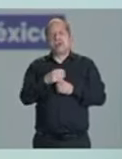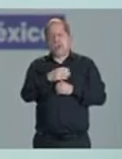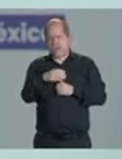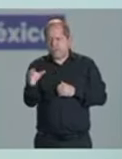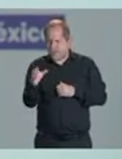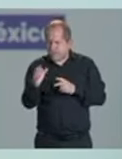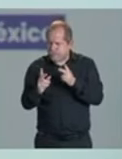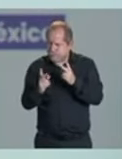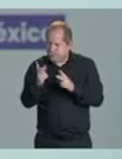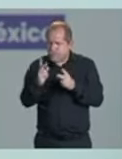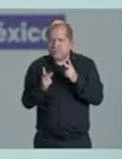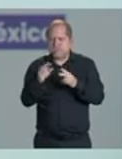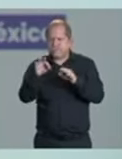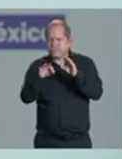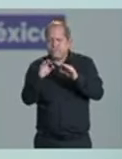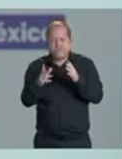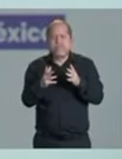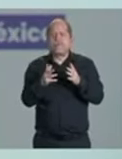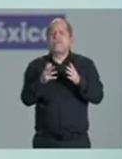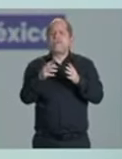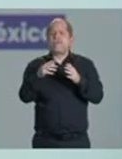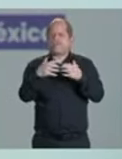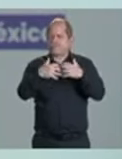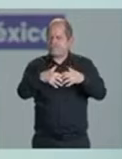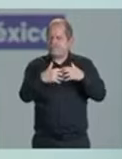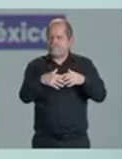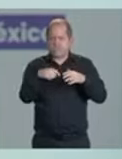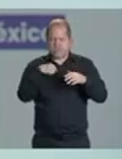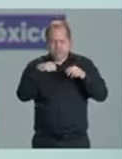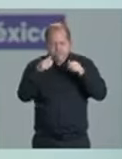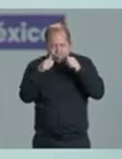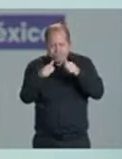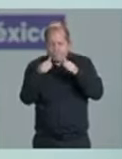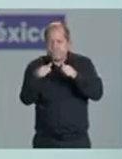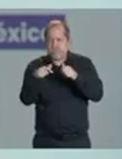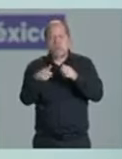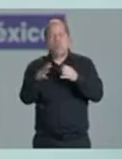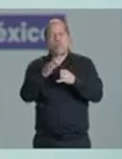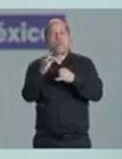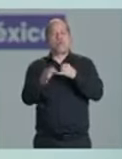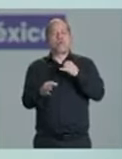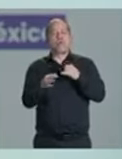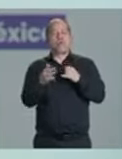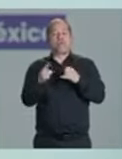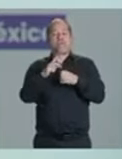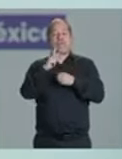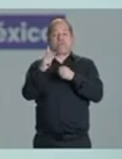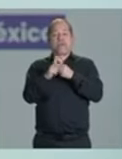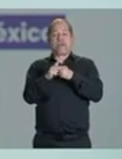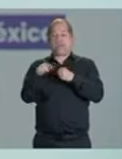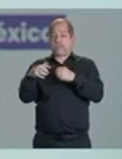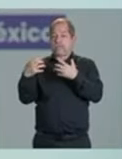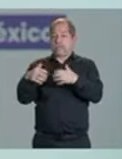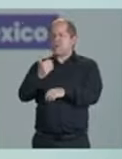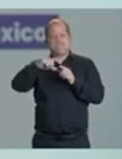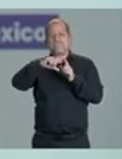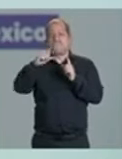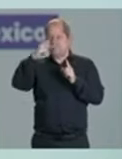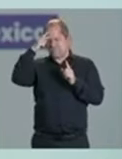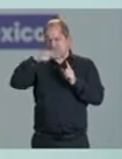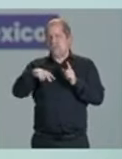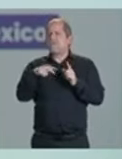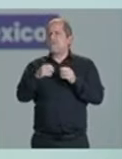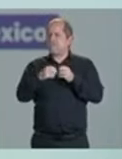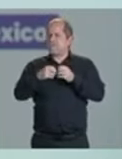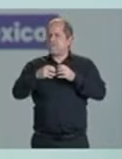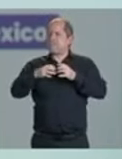en términos de la producción industrial. Y solamente cierro, tenemos un proyecto para el Nearshoring, que son 22 pueblos de bienestar. Vamos